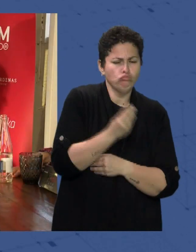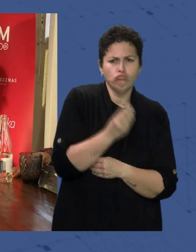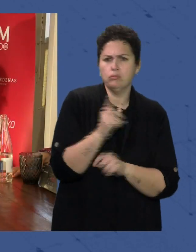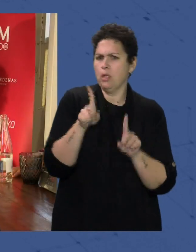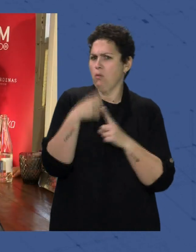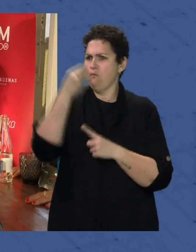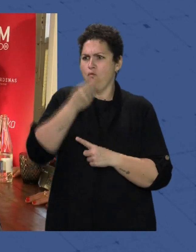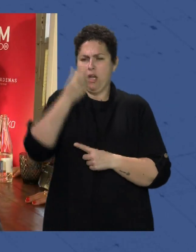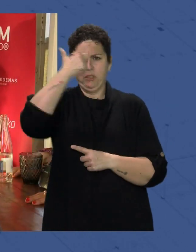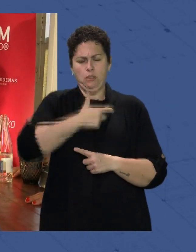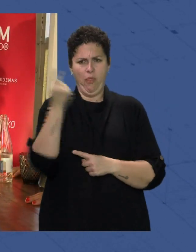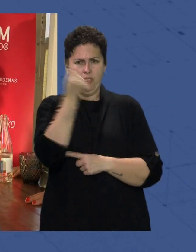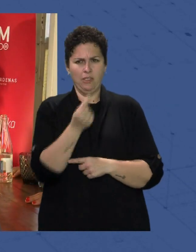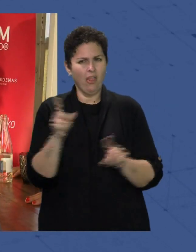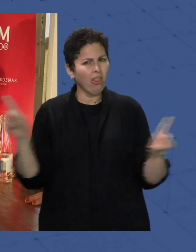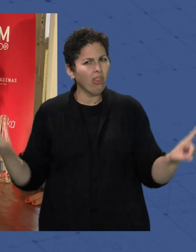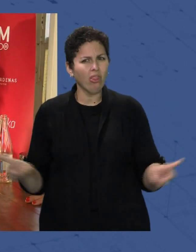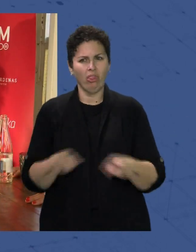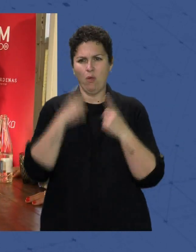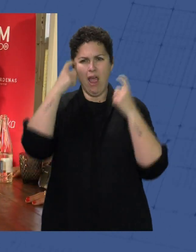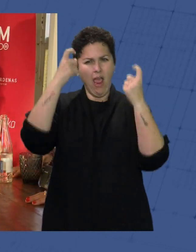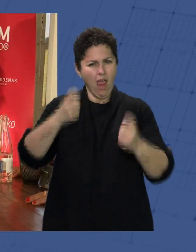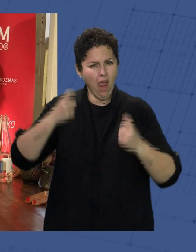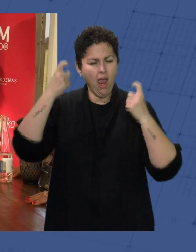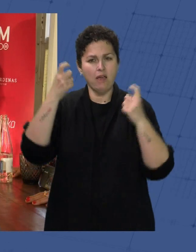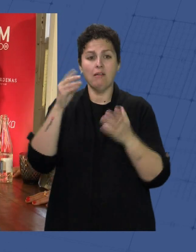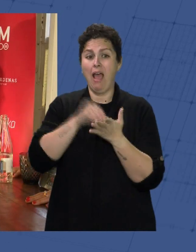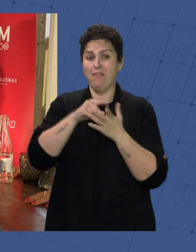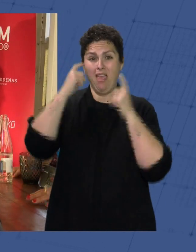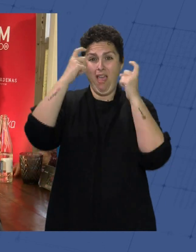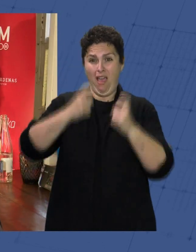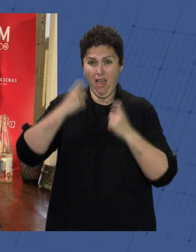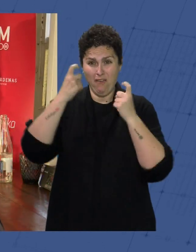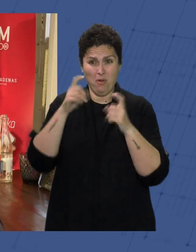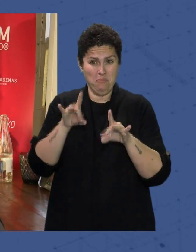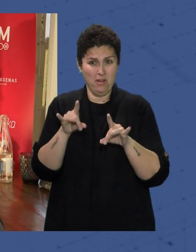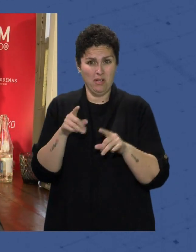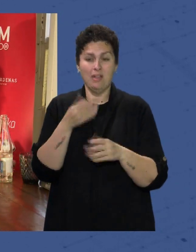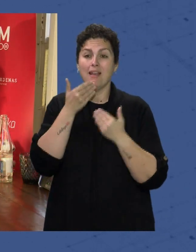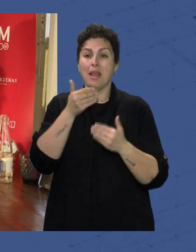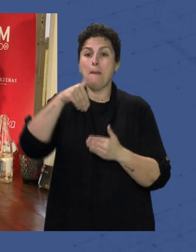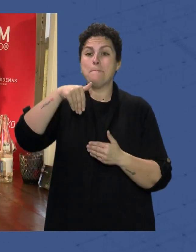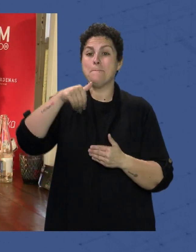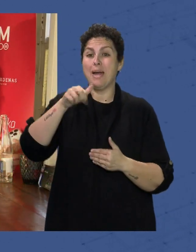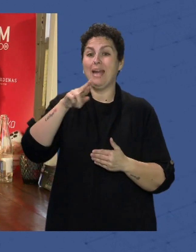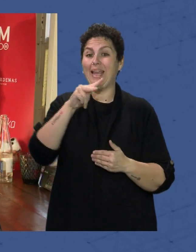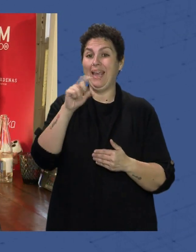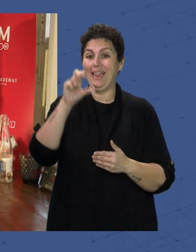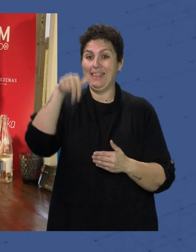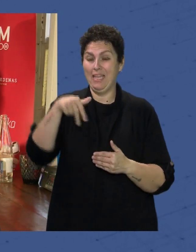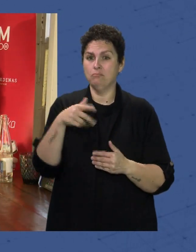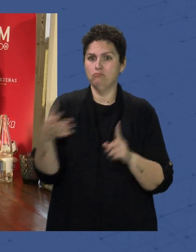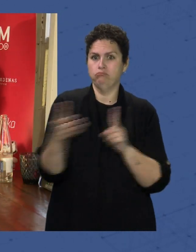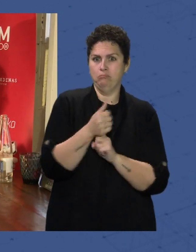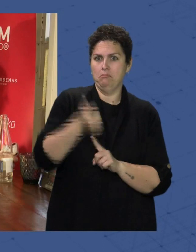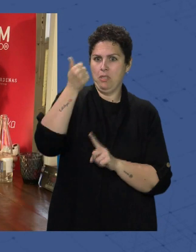muy buenos Da igual Todos los esfuerzos que hagan Y muchas veces Hacemos más esfuerzos Y gracias al marketing Consigues muchísimo más Con muchísimo menos esfuerzo Y yo todo